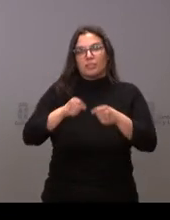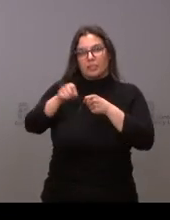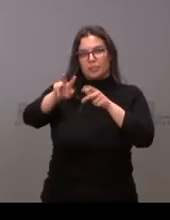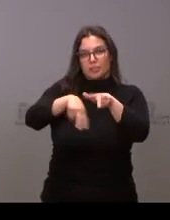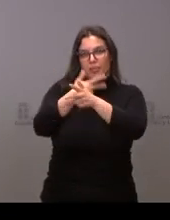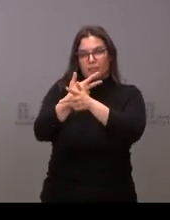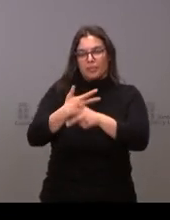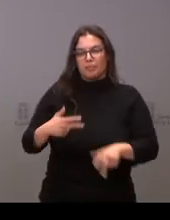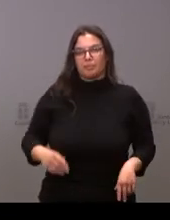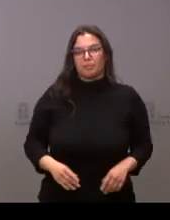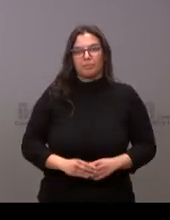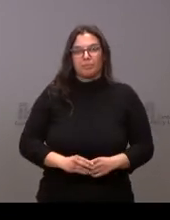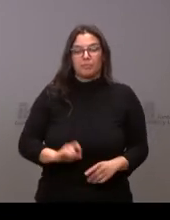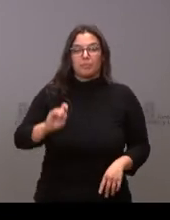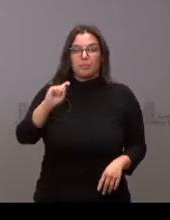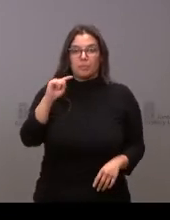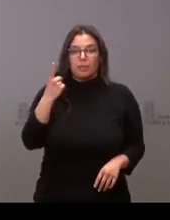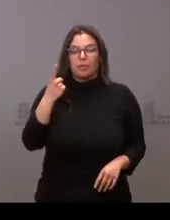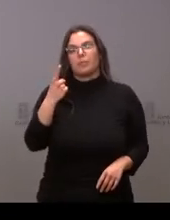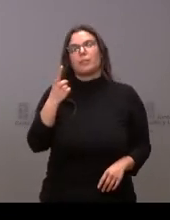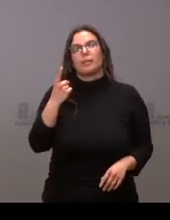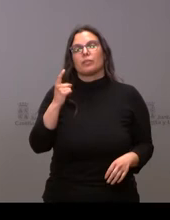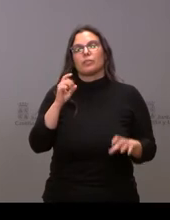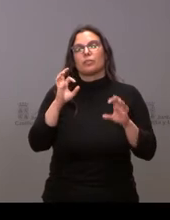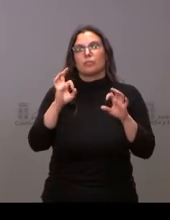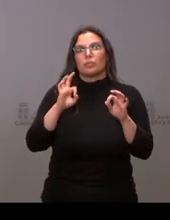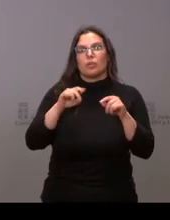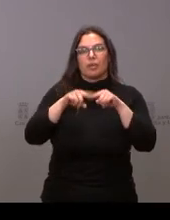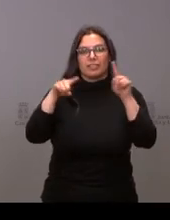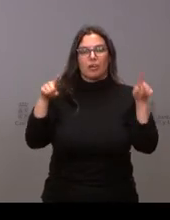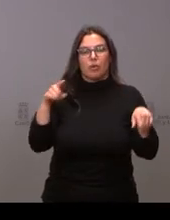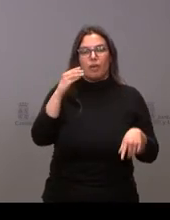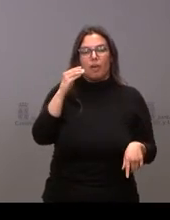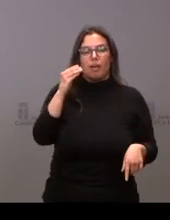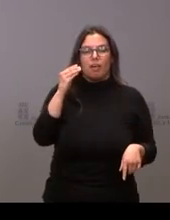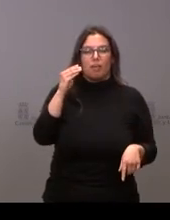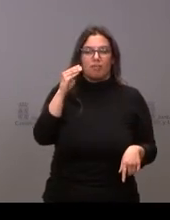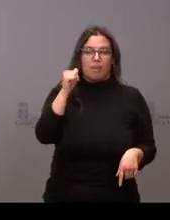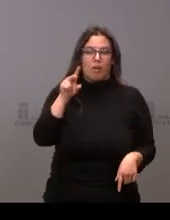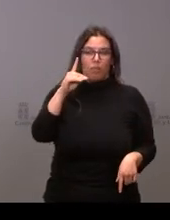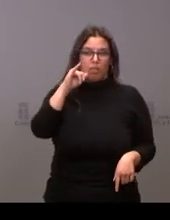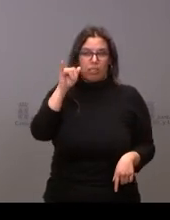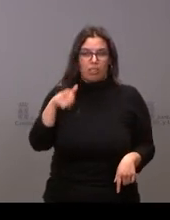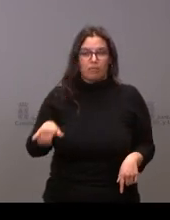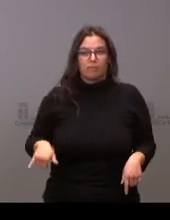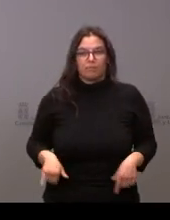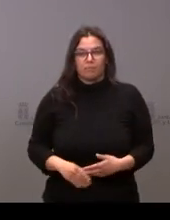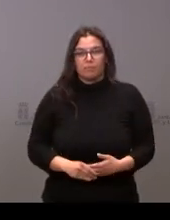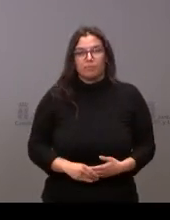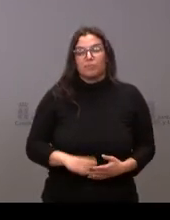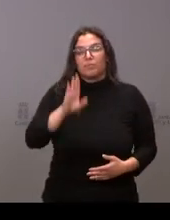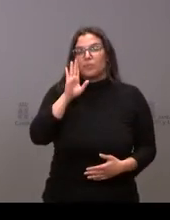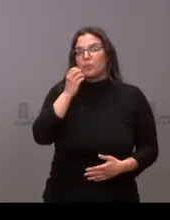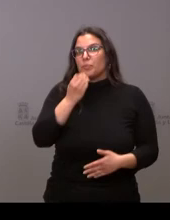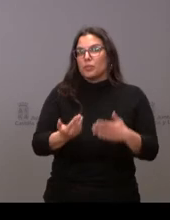videoconferencia hoy lo vamos a iniciar con Begoña Rincón de Segovia Udaz cuando quieras Begoña Hola buenos días